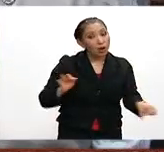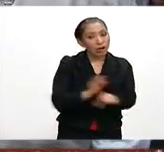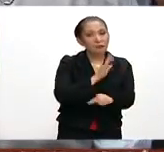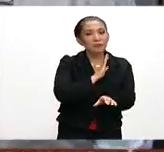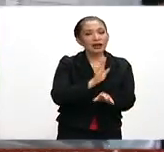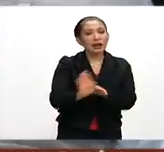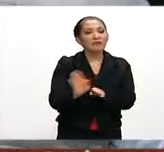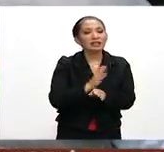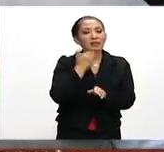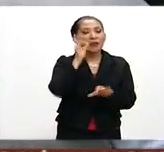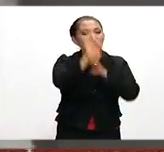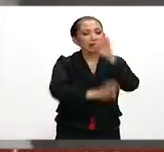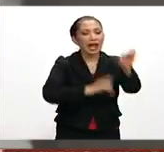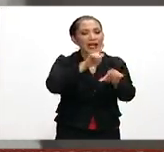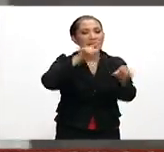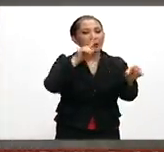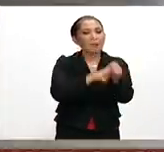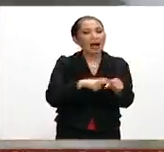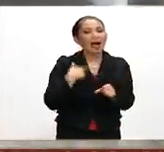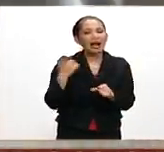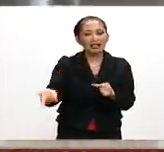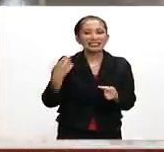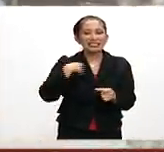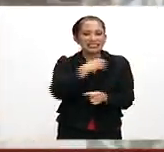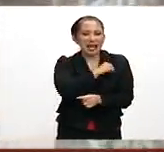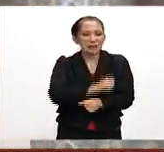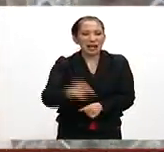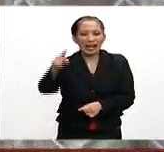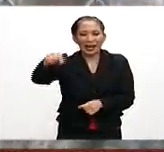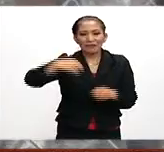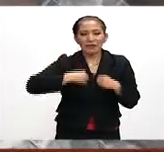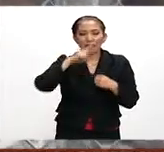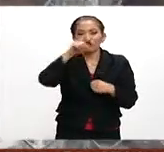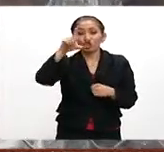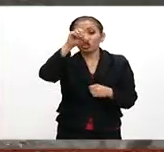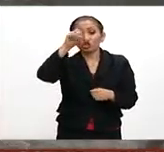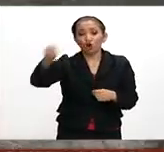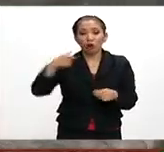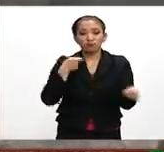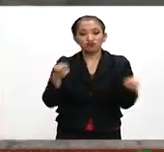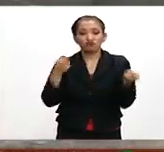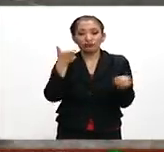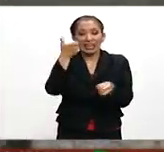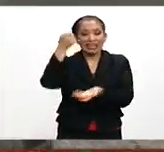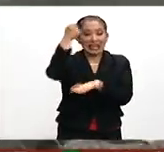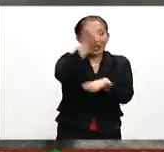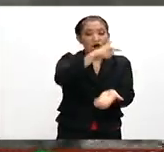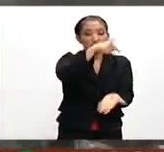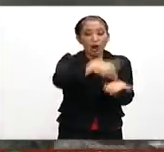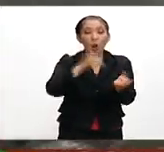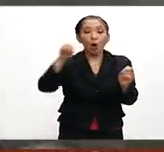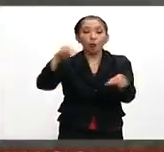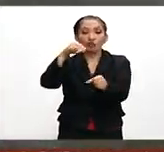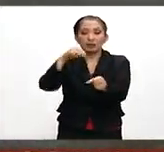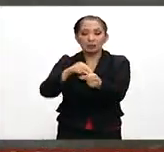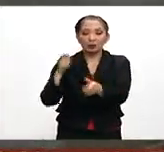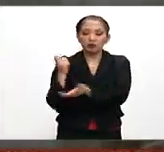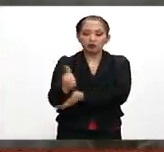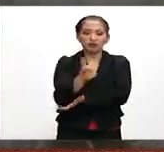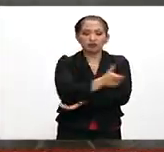bienestar y el trato digno a los ejemplares de vida silvestre que habitan en zoológicos administrados con recursos locales y municipales.